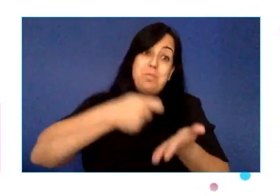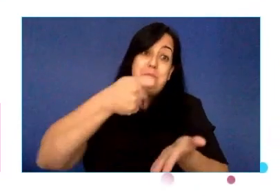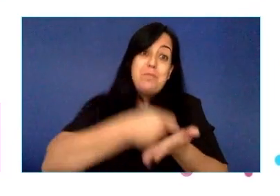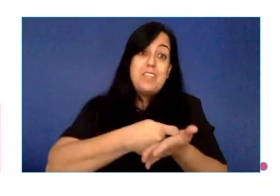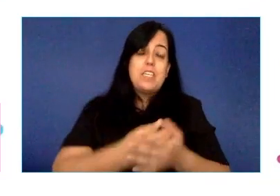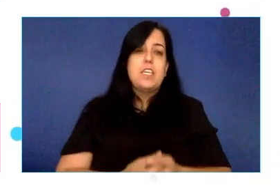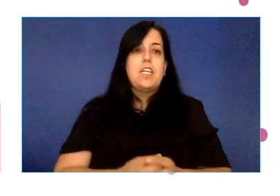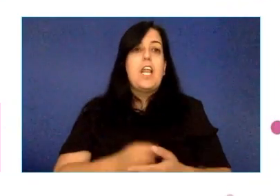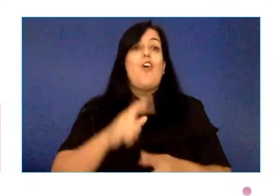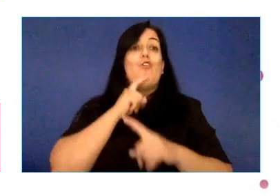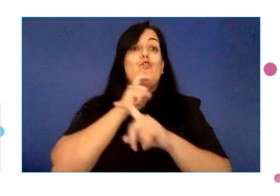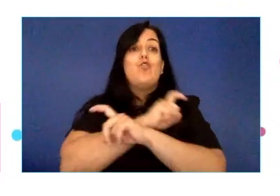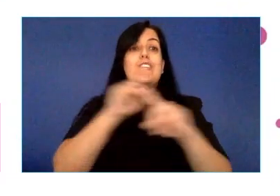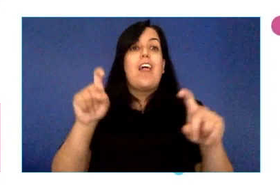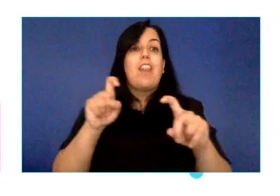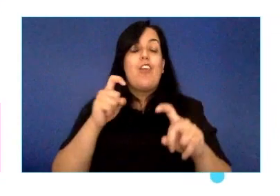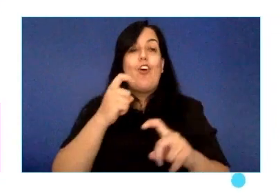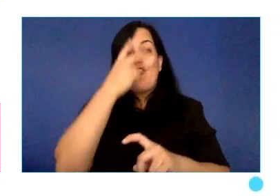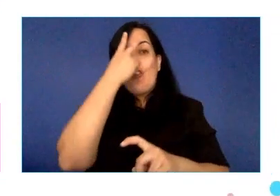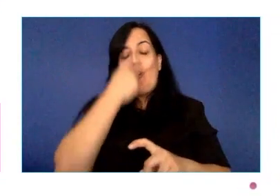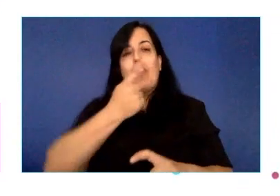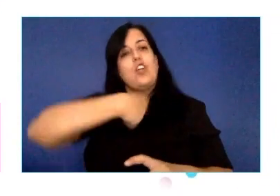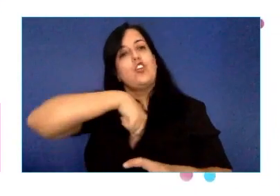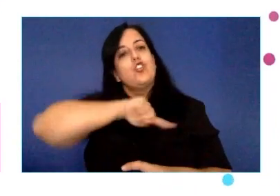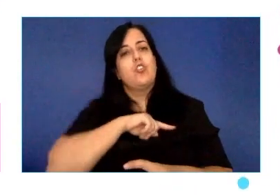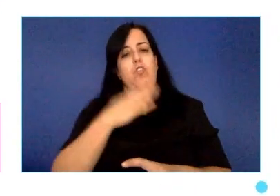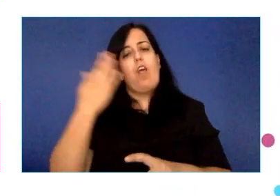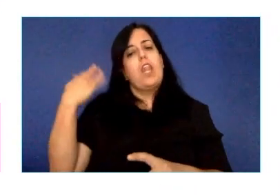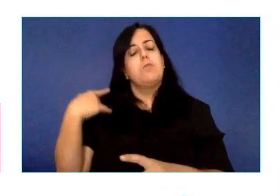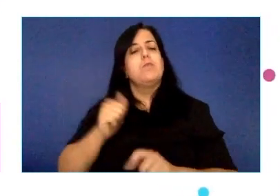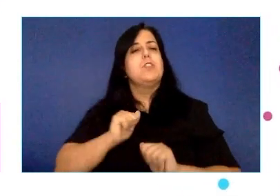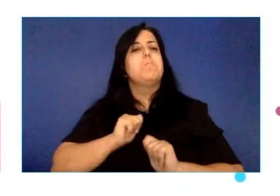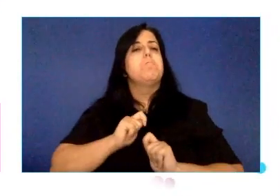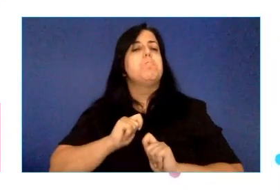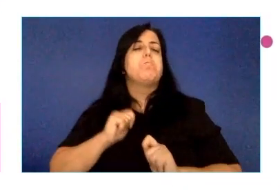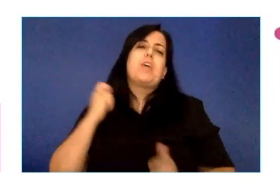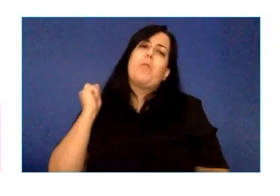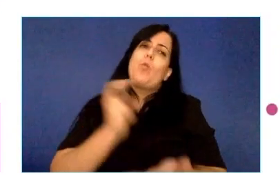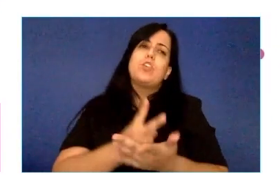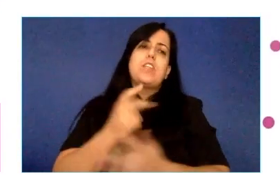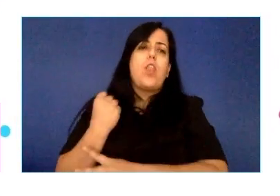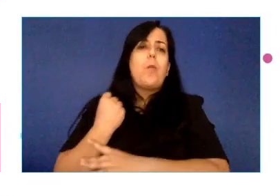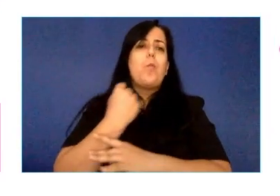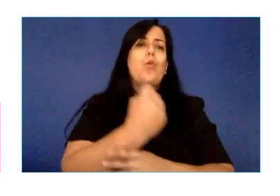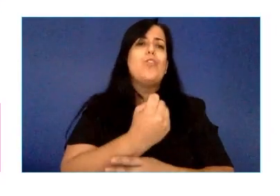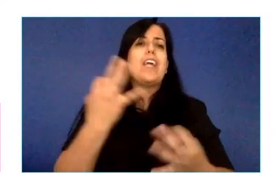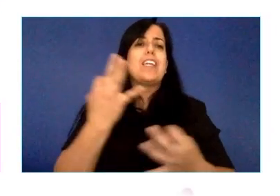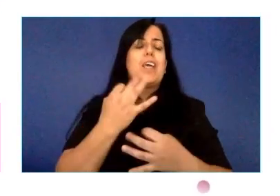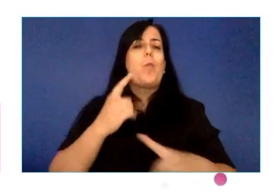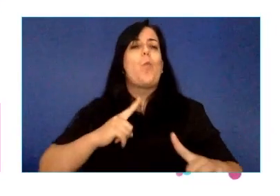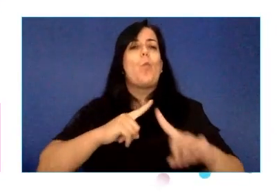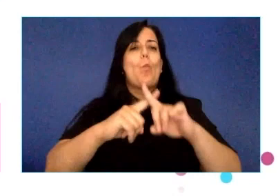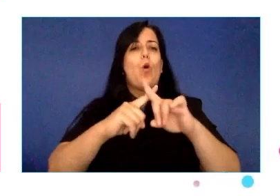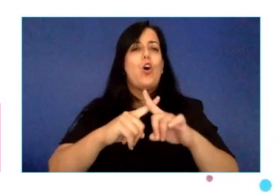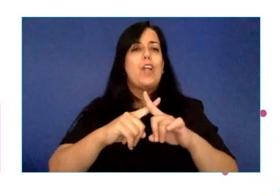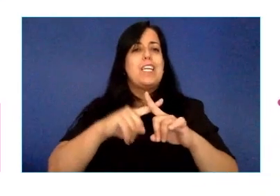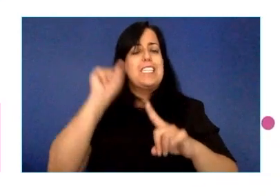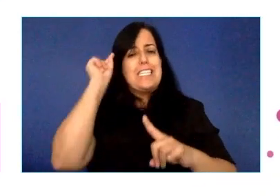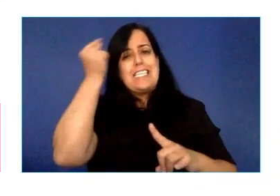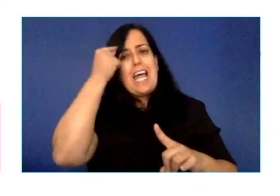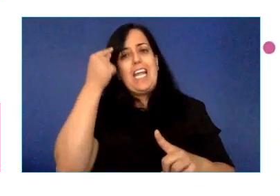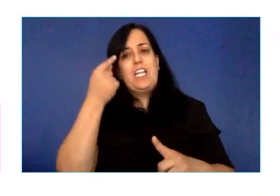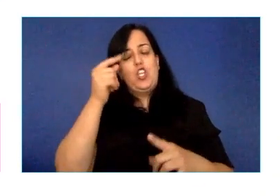11 hace un tiempo hemos apostado por Portalento Digital Portalento Digital es un programa que forma personas con discapacidad